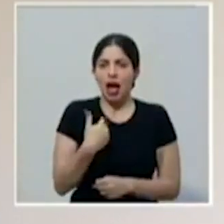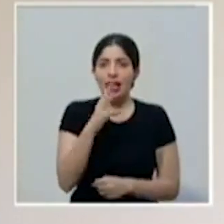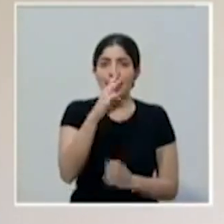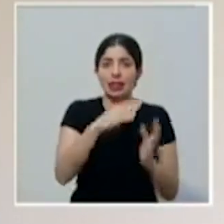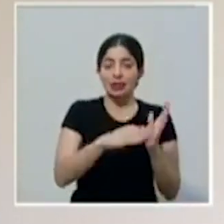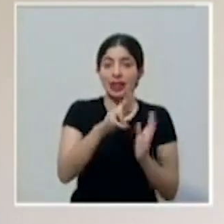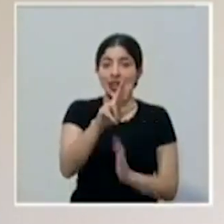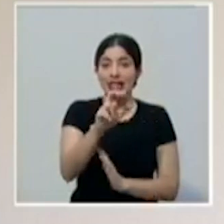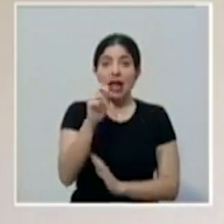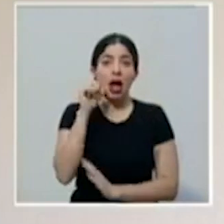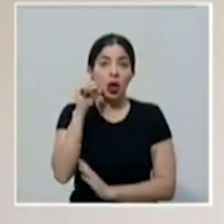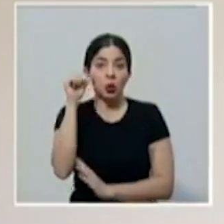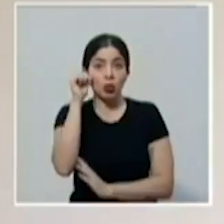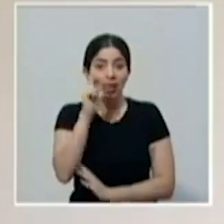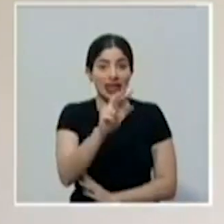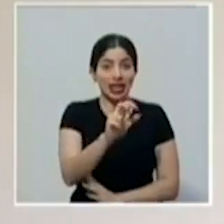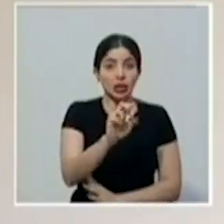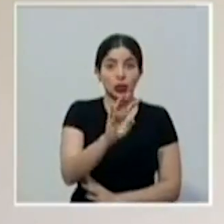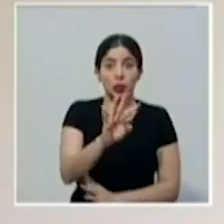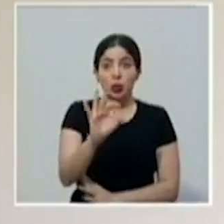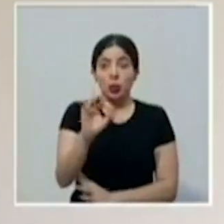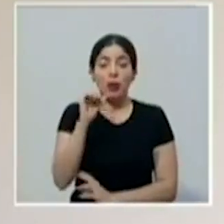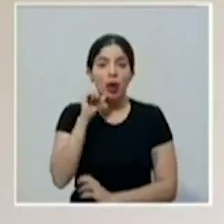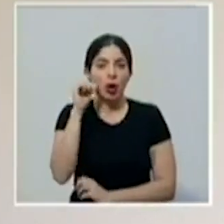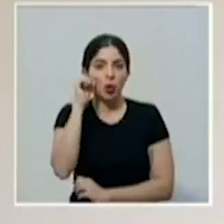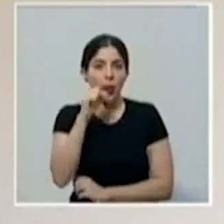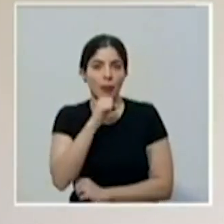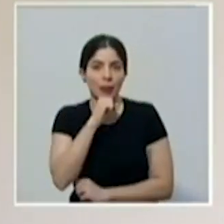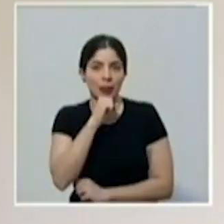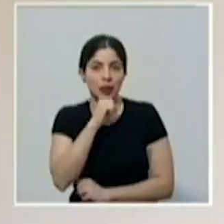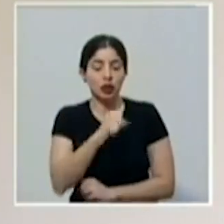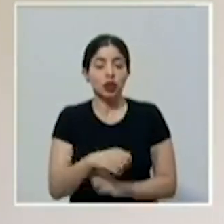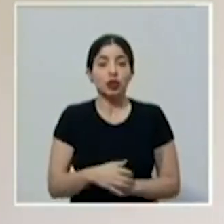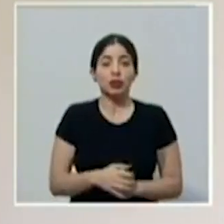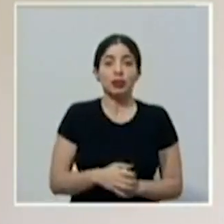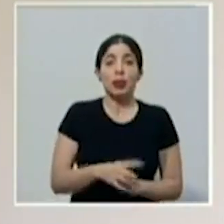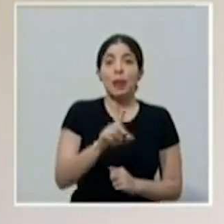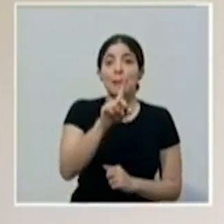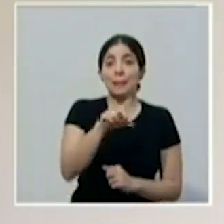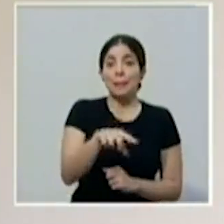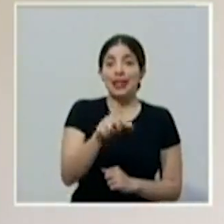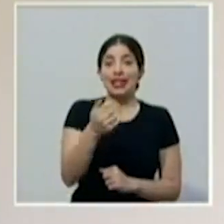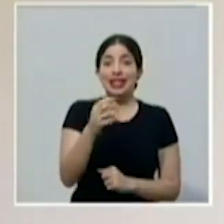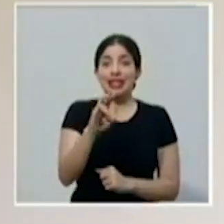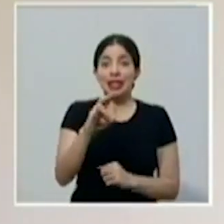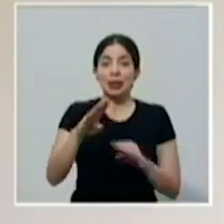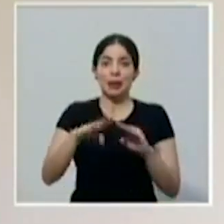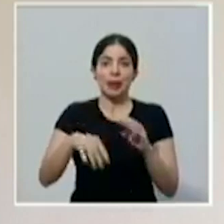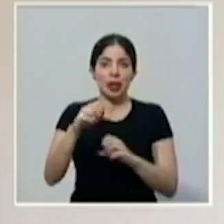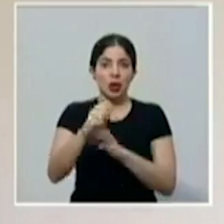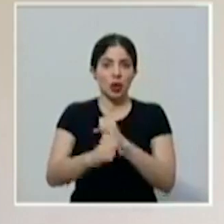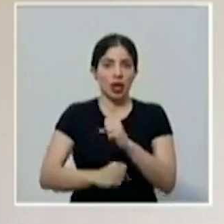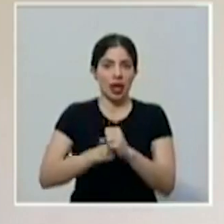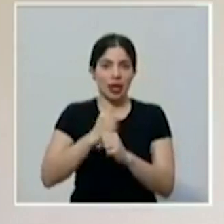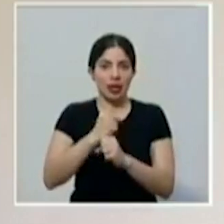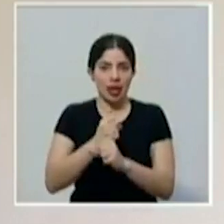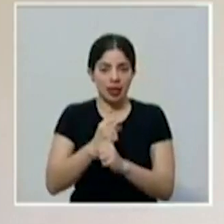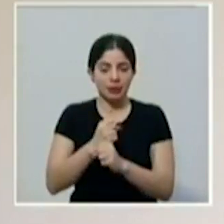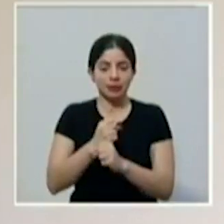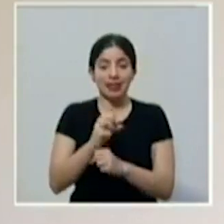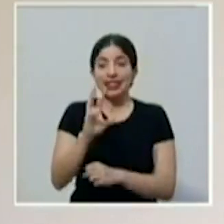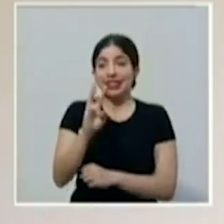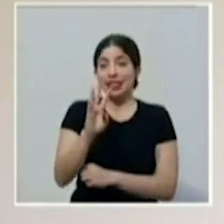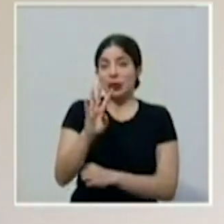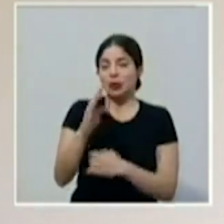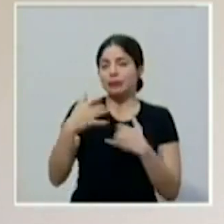,300 adultos, 349 adultos mayores y 1,017 menores de edad. 64